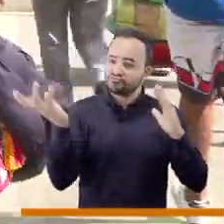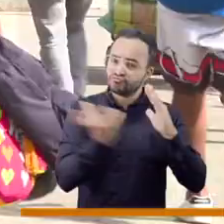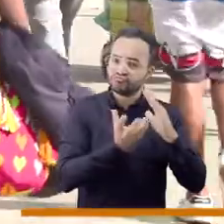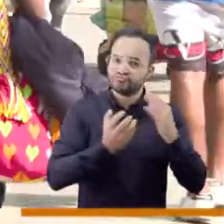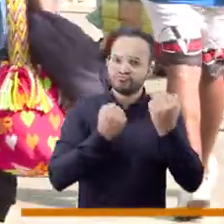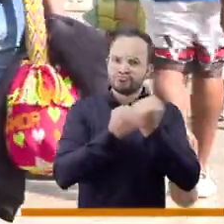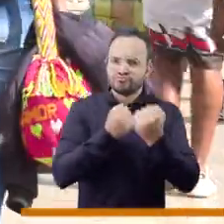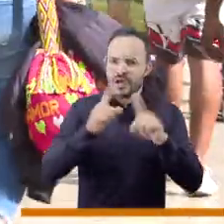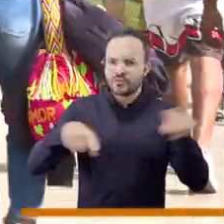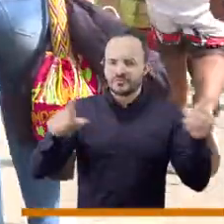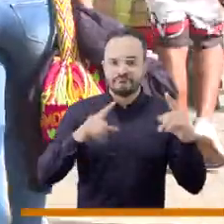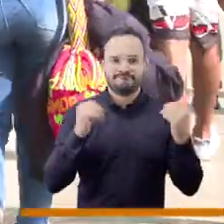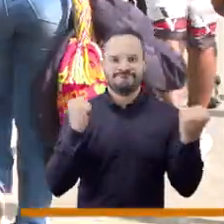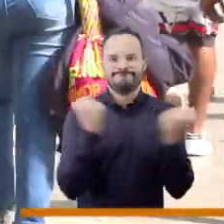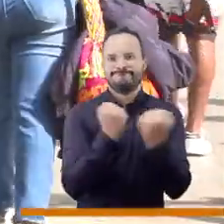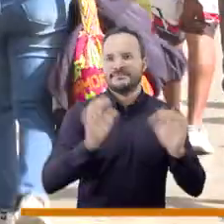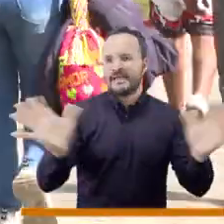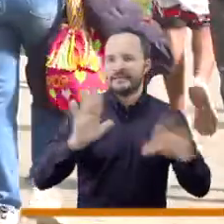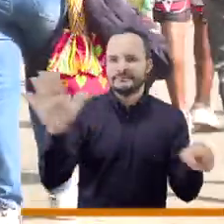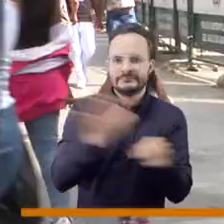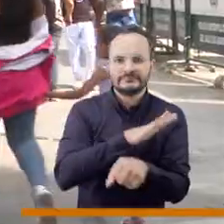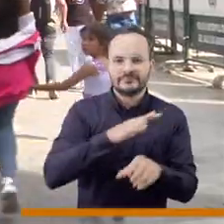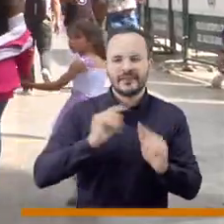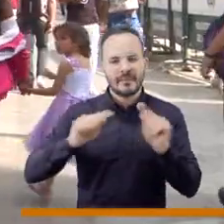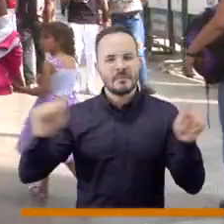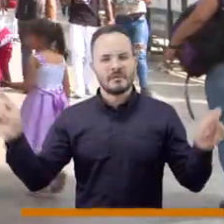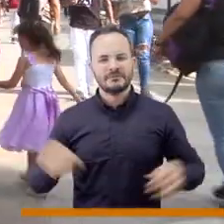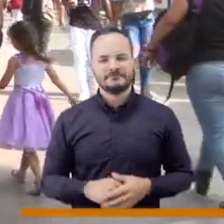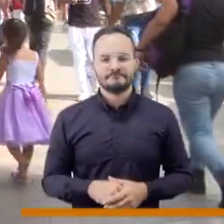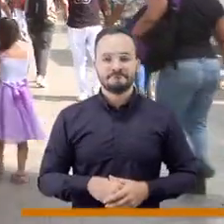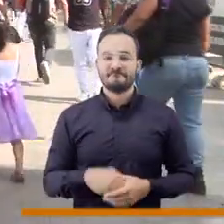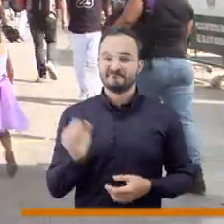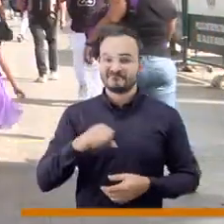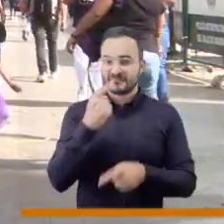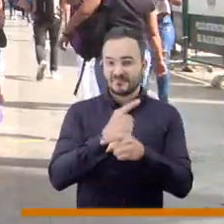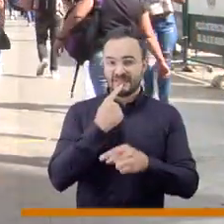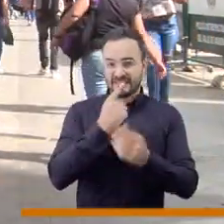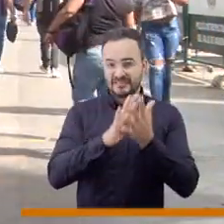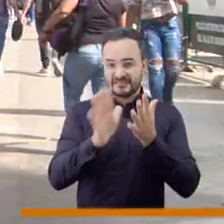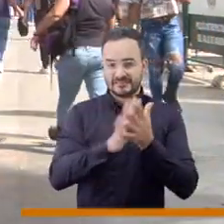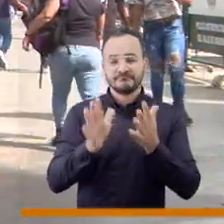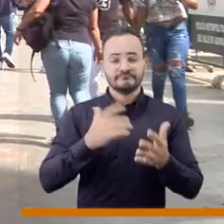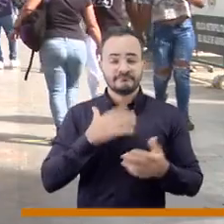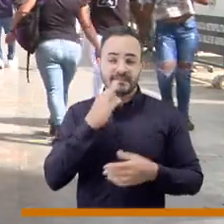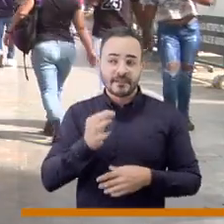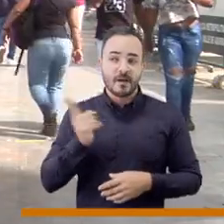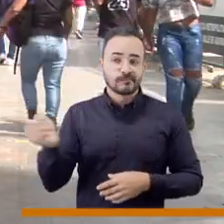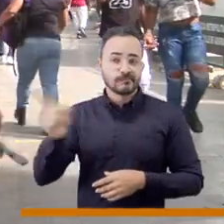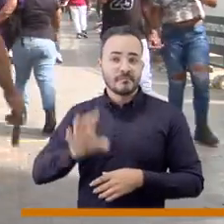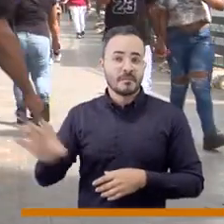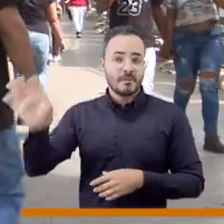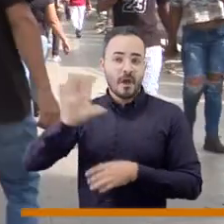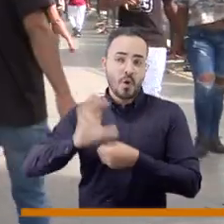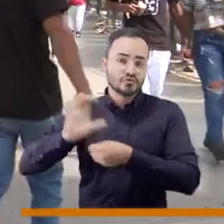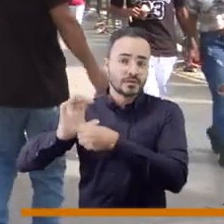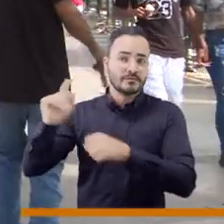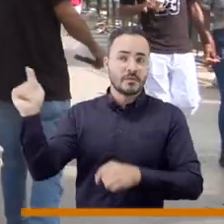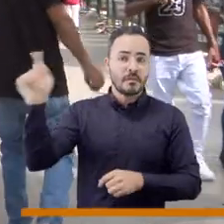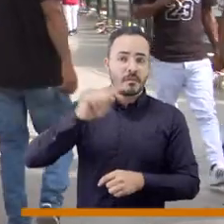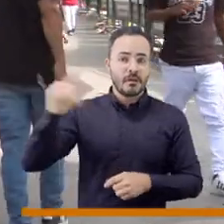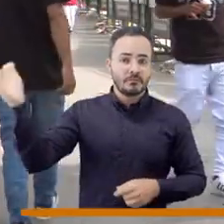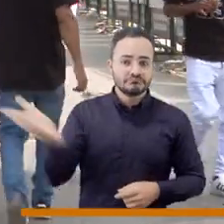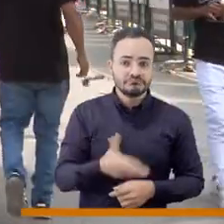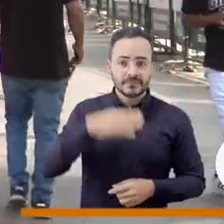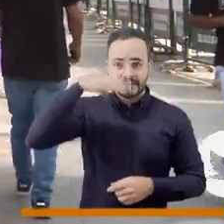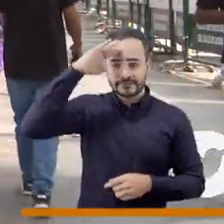Centro, o aquí hay unas circunstancias que se adicionan a la situación digamos de calle. Por lo que usted dice, ahora con tanto emigrante y tantas